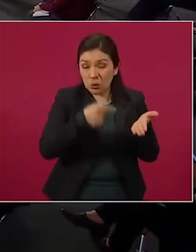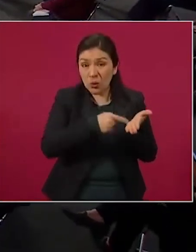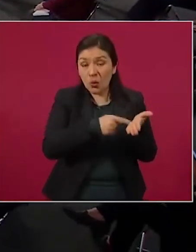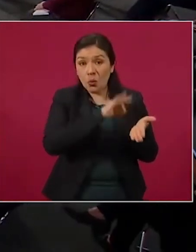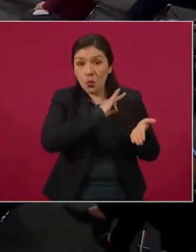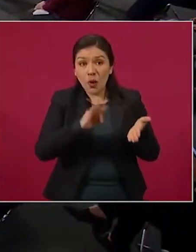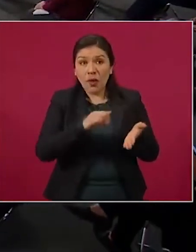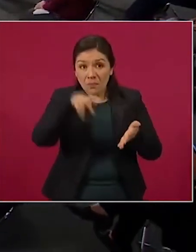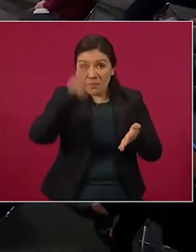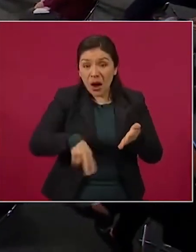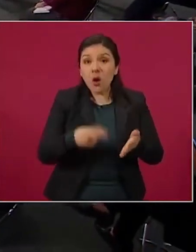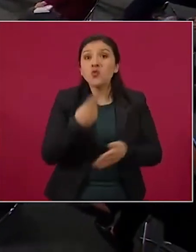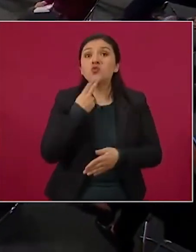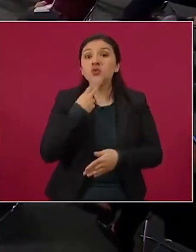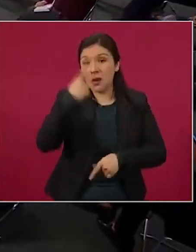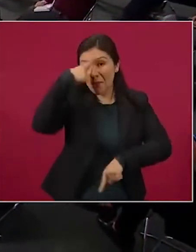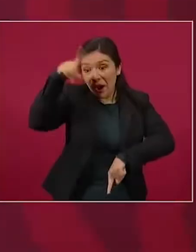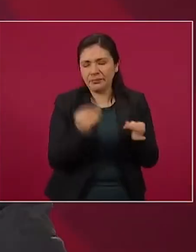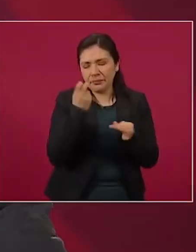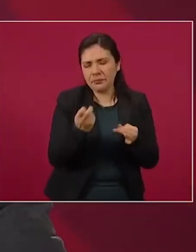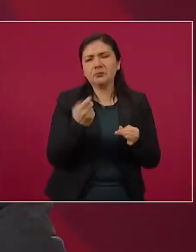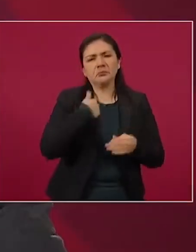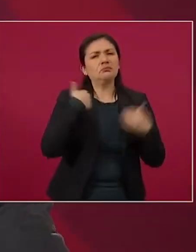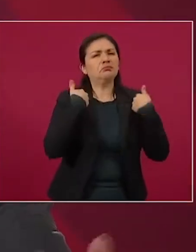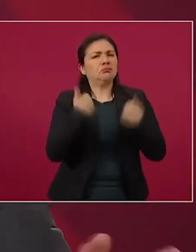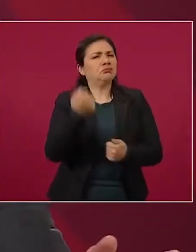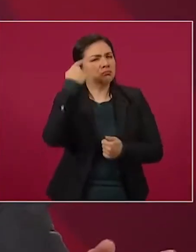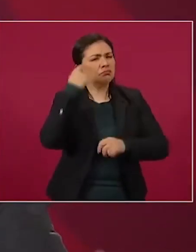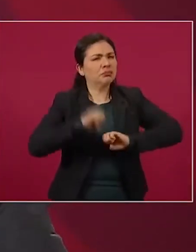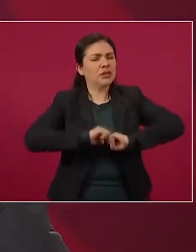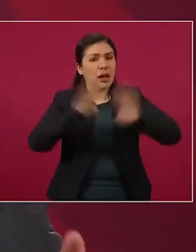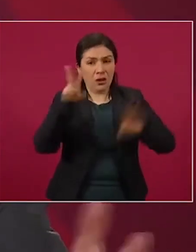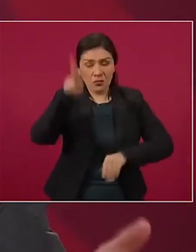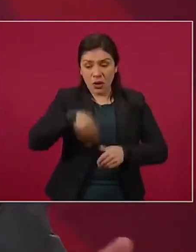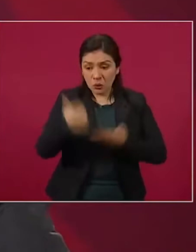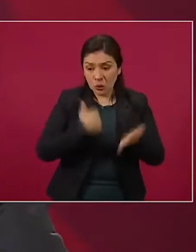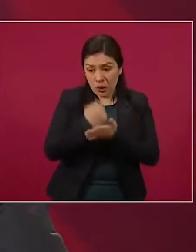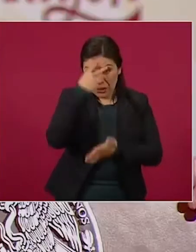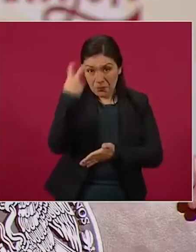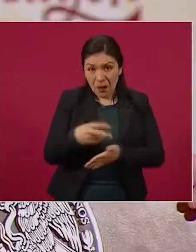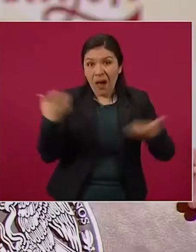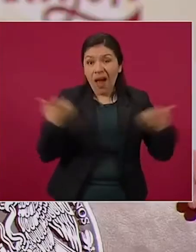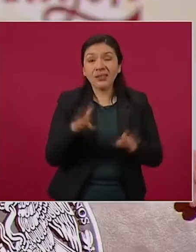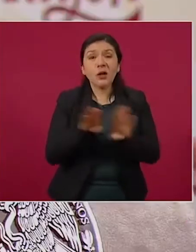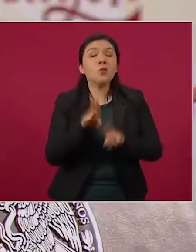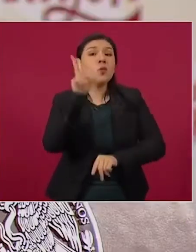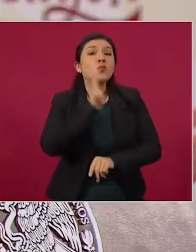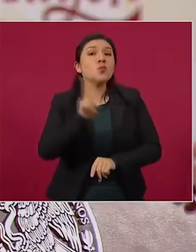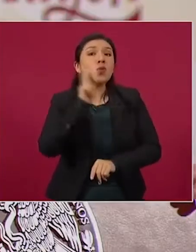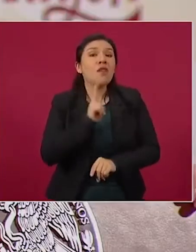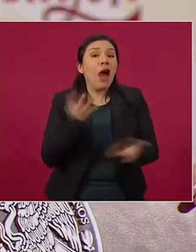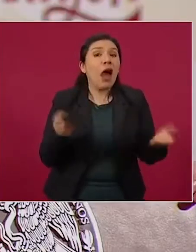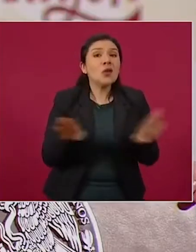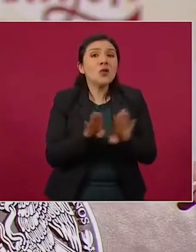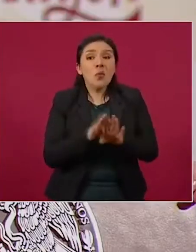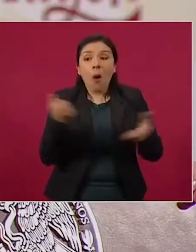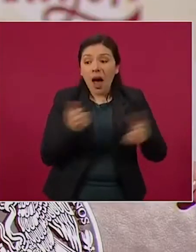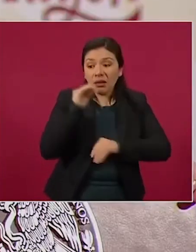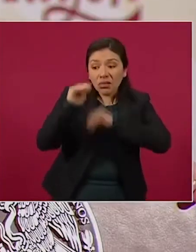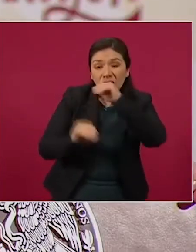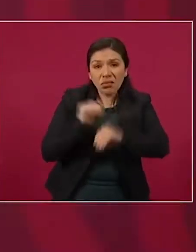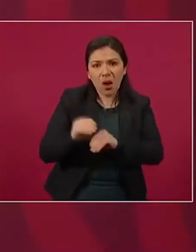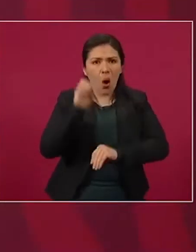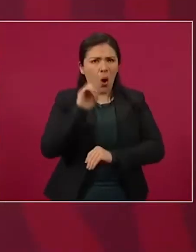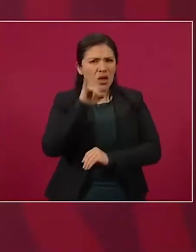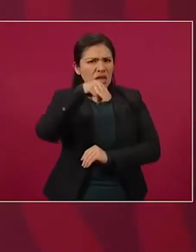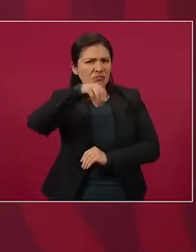muestras de utilidad suficientes. De eso la Ciudad de México no condujo ningún experimento ni en su momento el Instituto